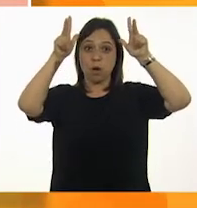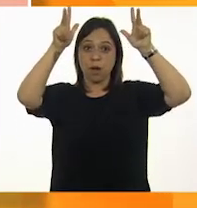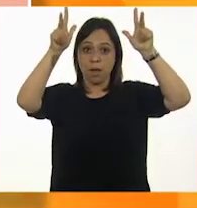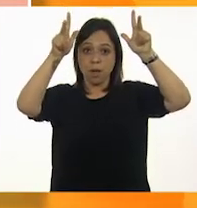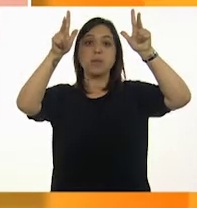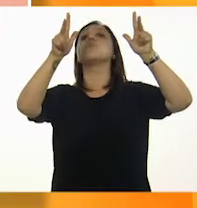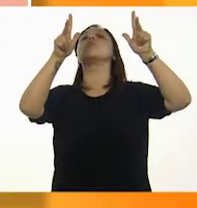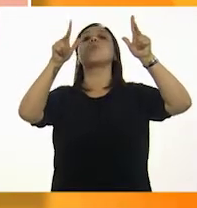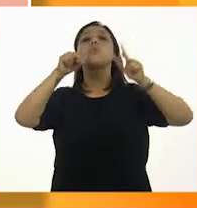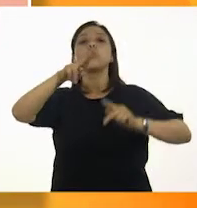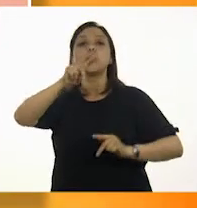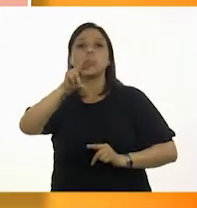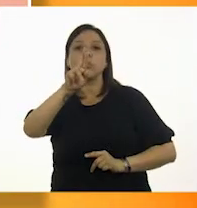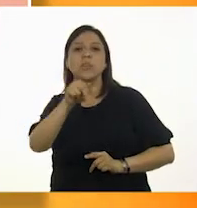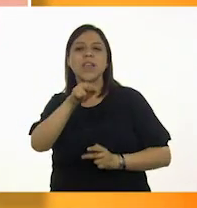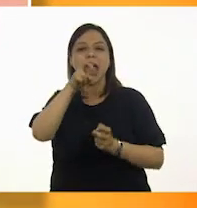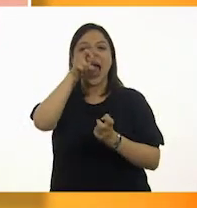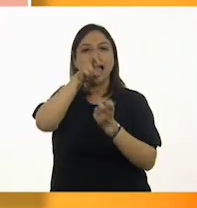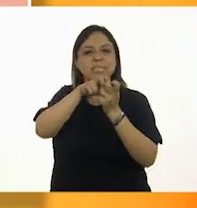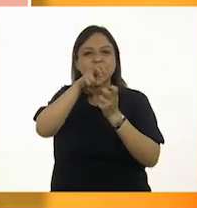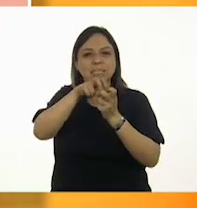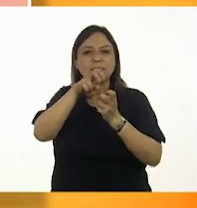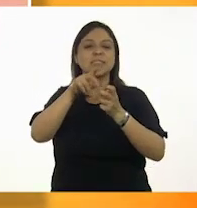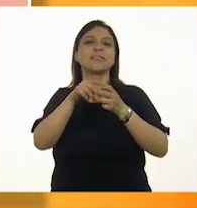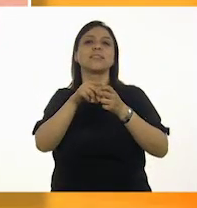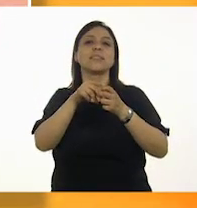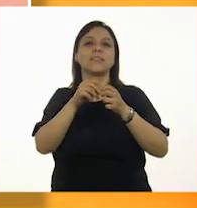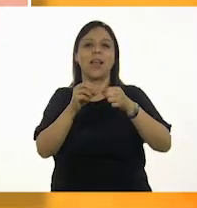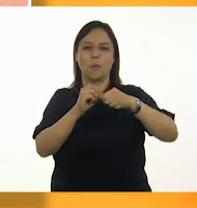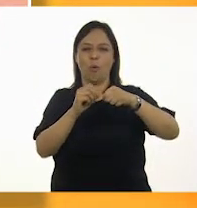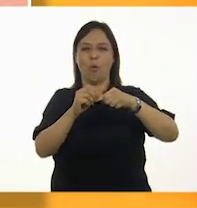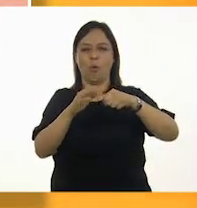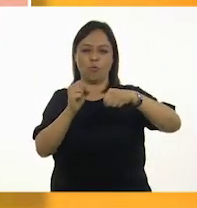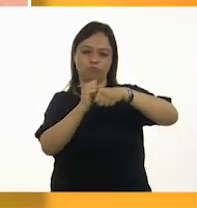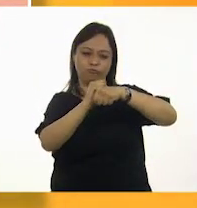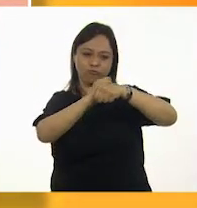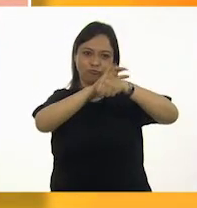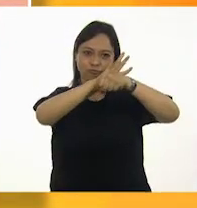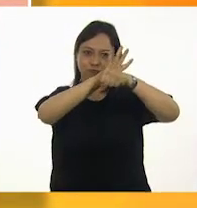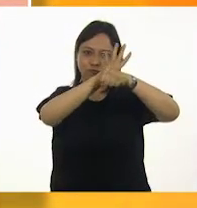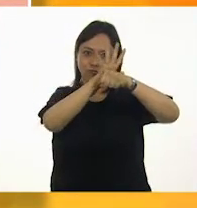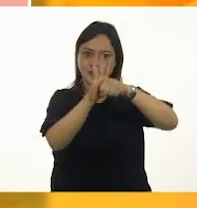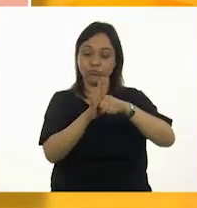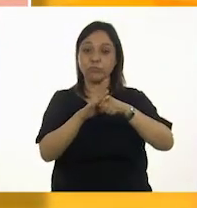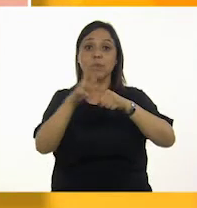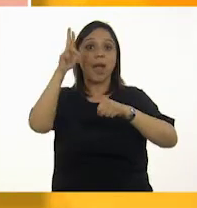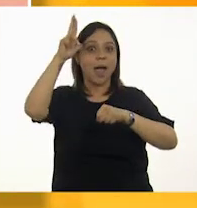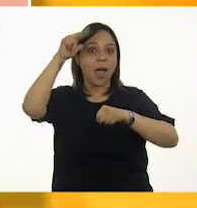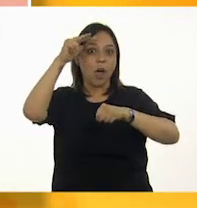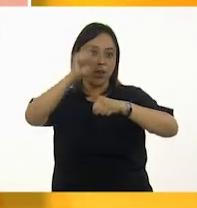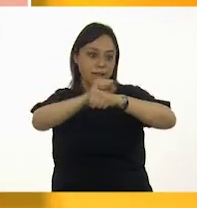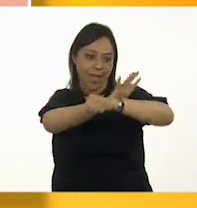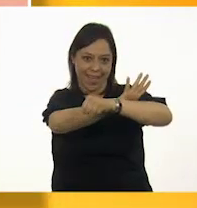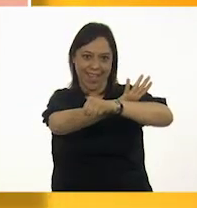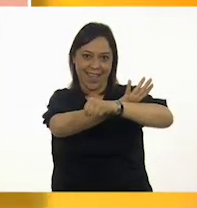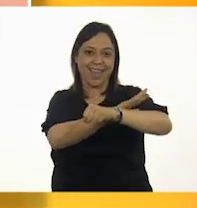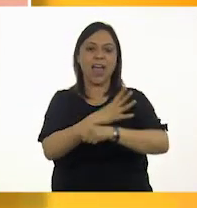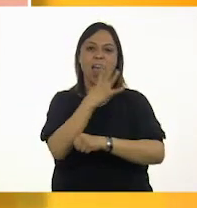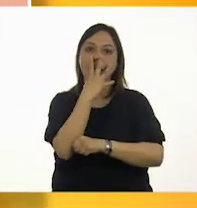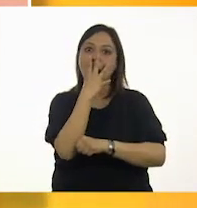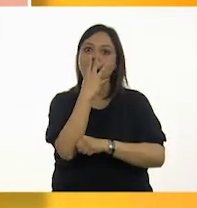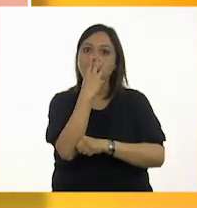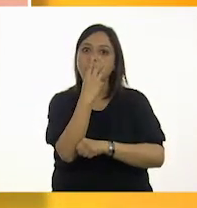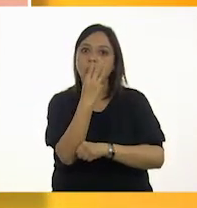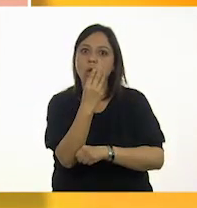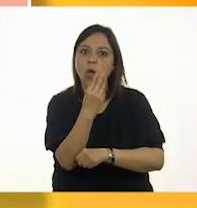la nutria, la ardilla, el erizo, los dos conejos y el lobo, quien luce muy feroz.